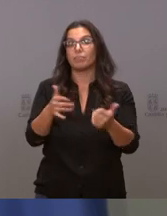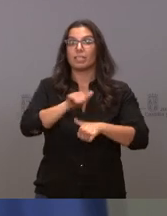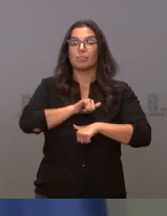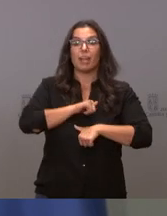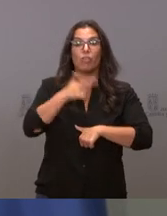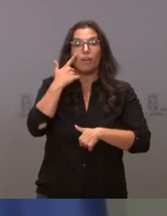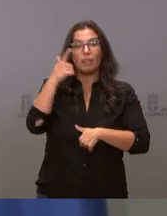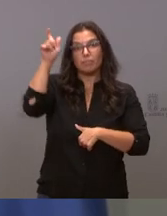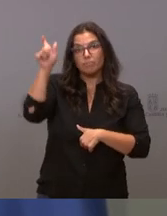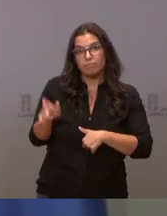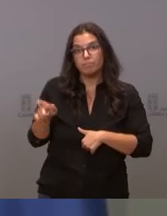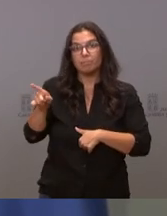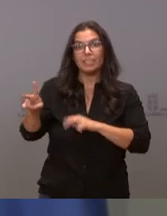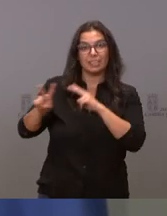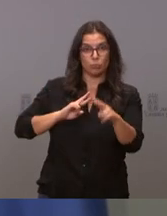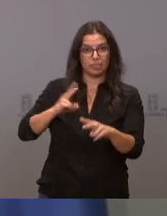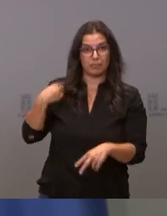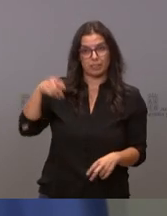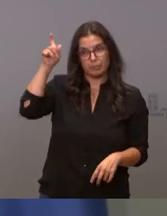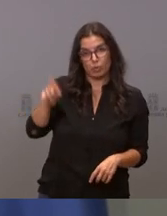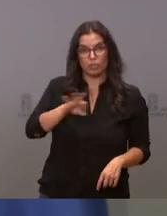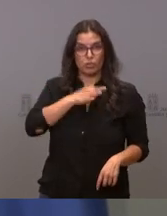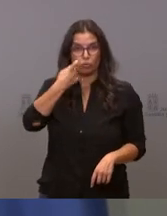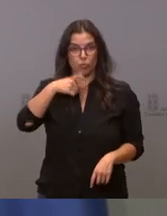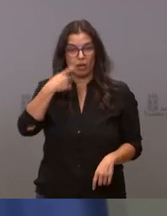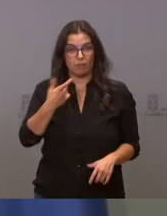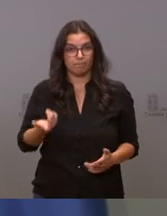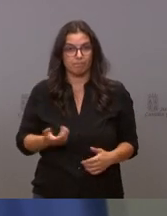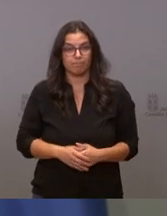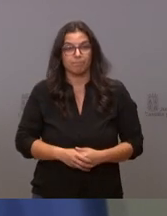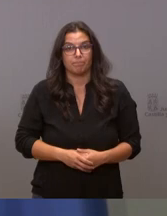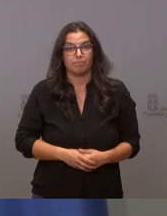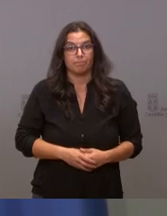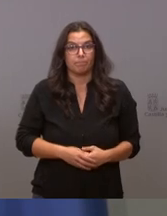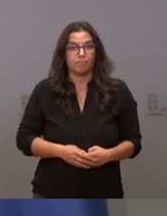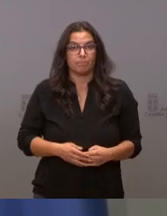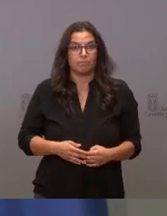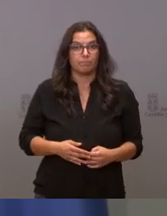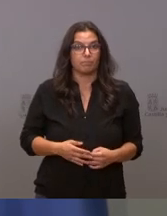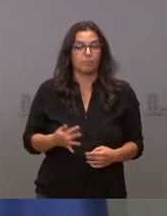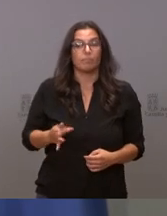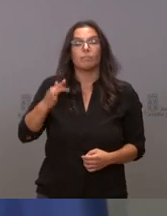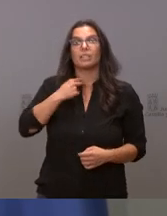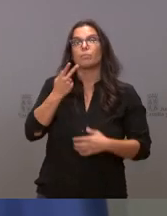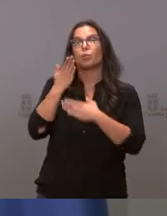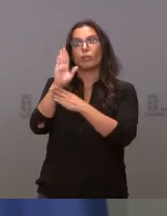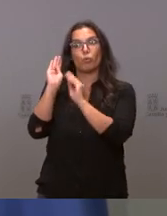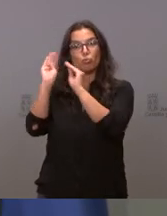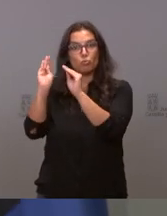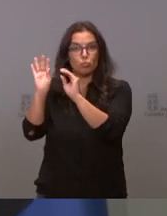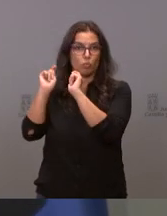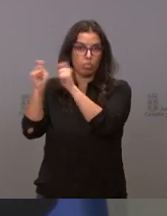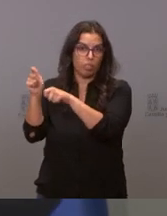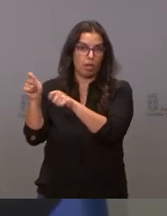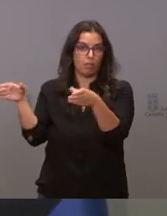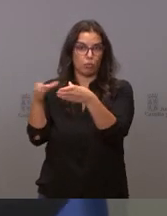del señor Tudanca y de quien se ha nombrado portavoz por parte del